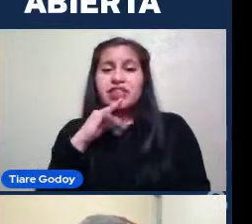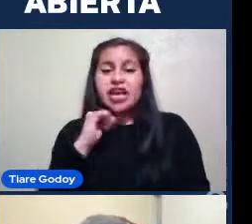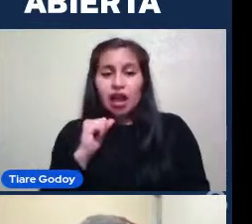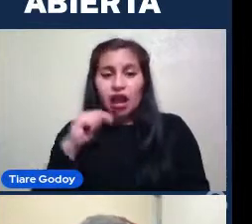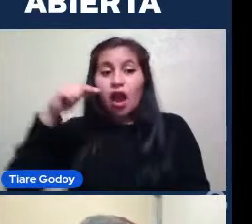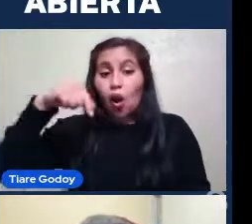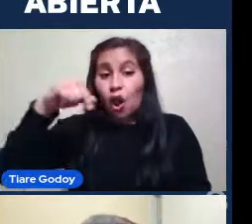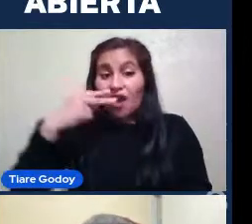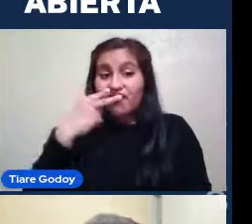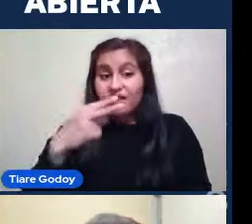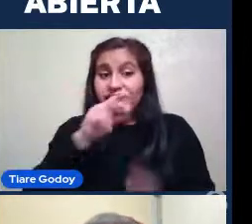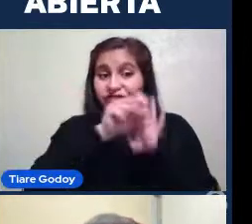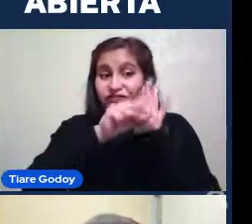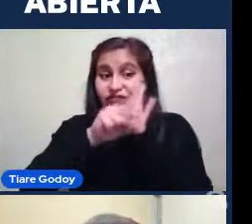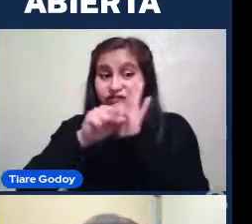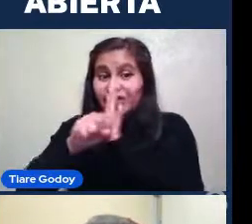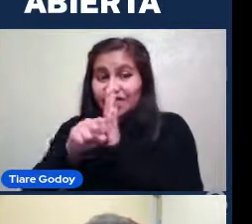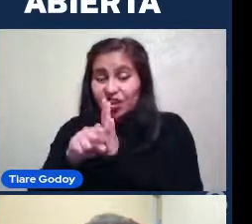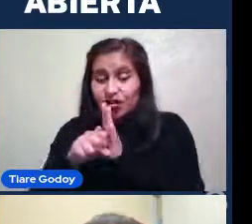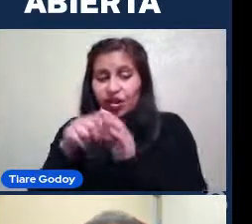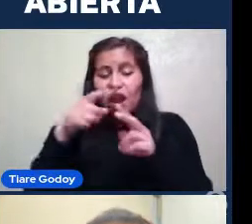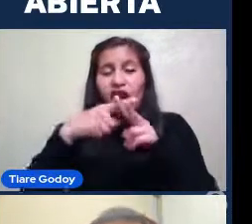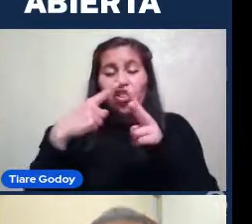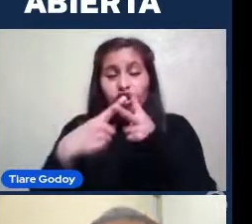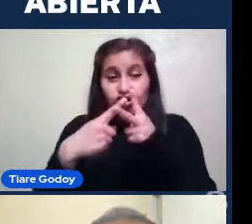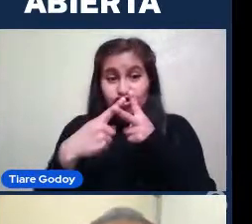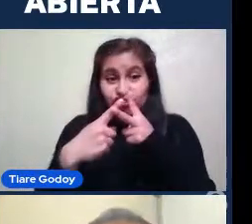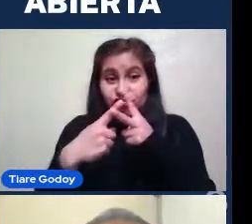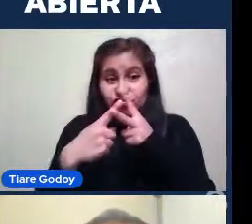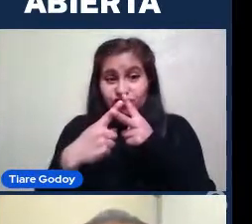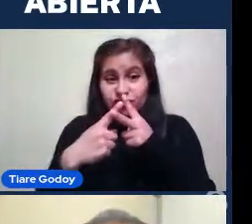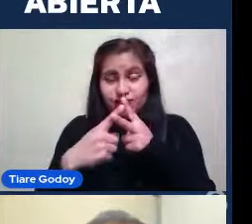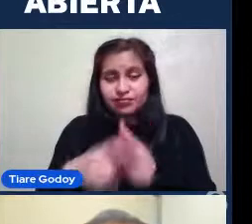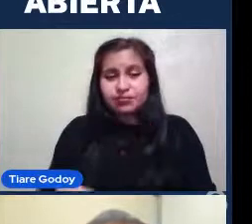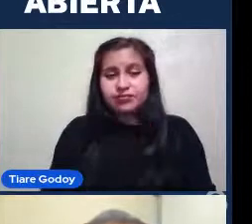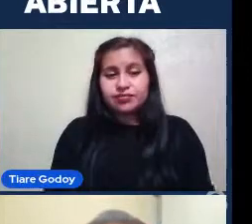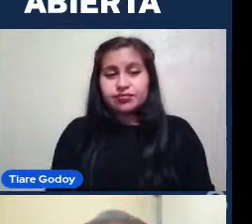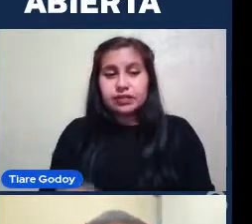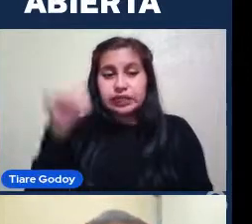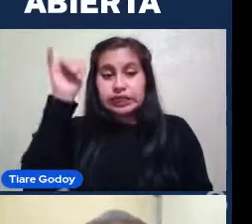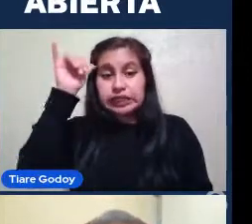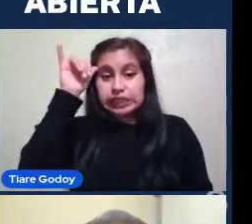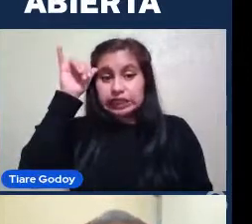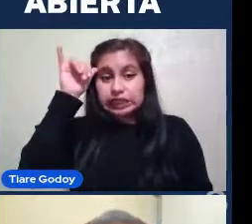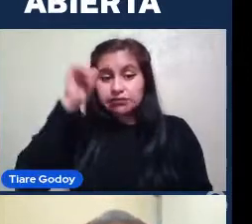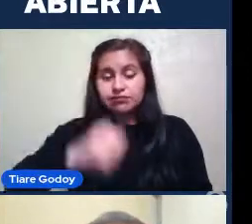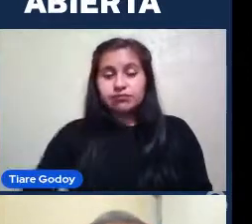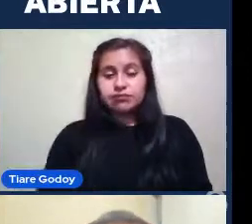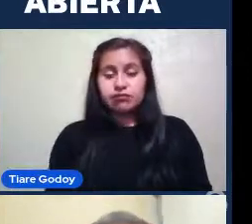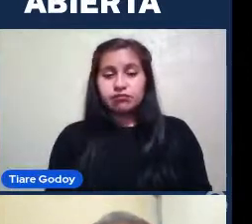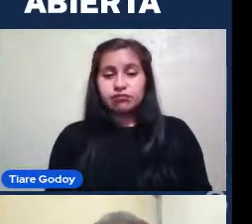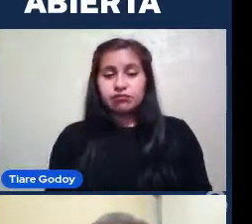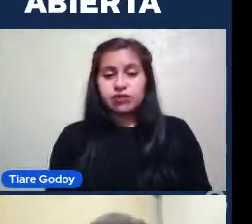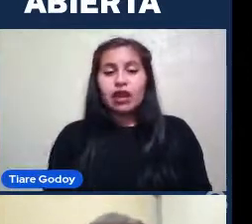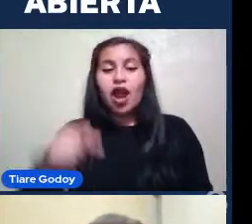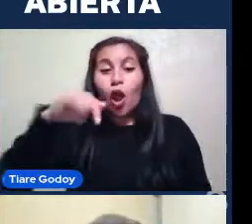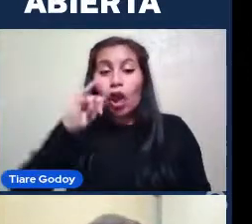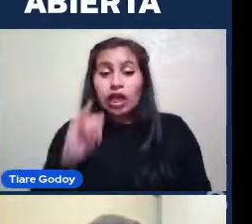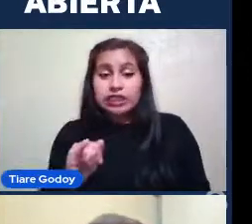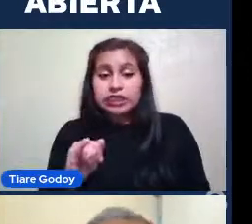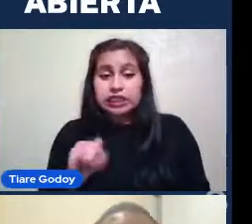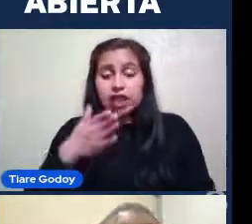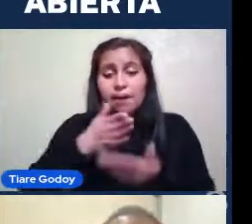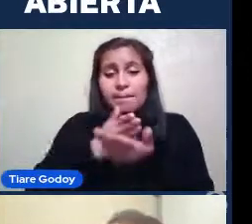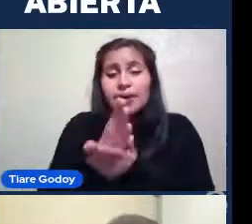En este video Tenemos Dos galaxias Perdón Pensé que se lo iba a pausar Tenemos para partir Dos